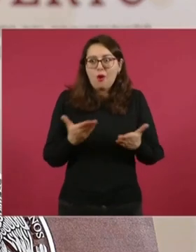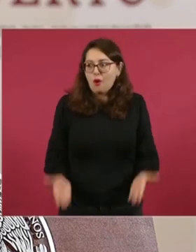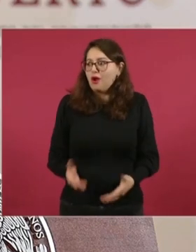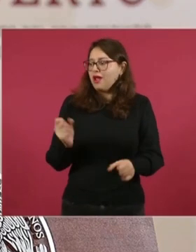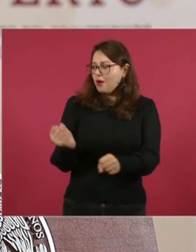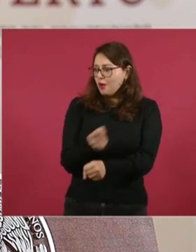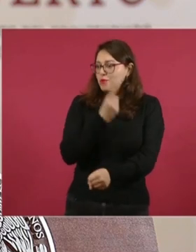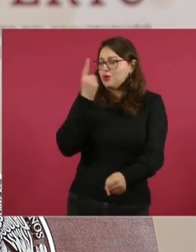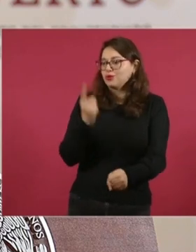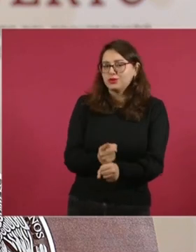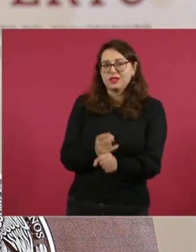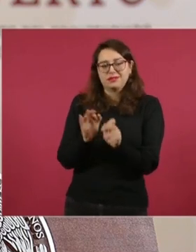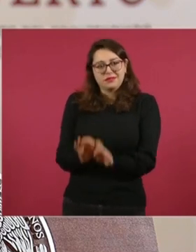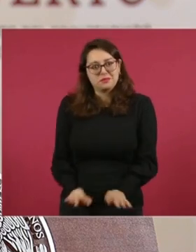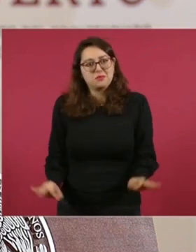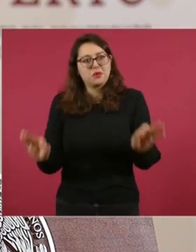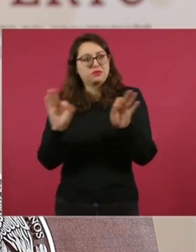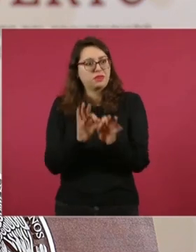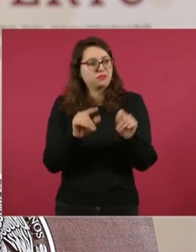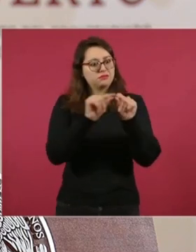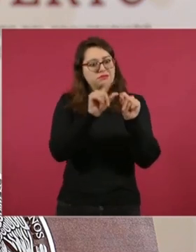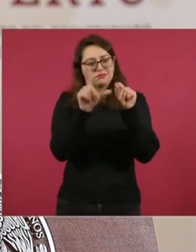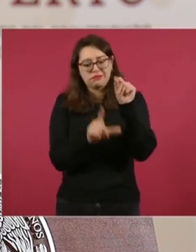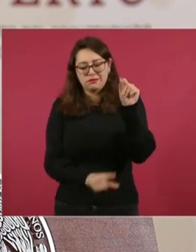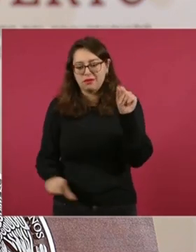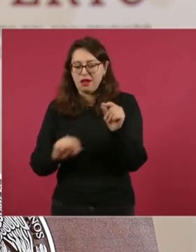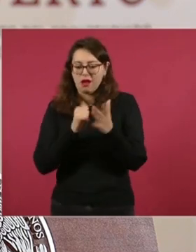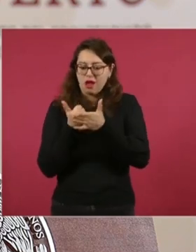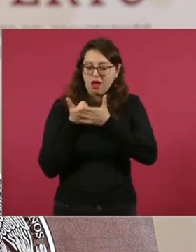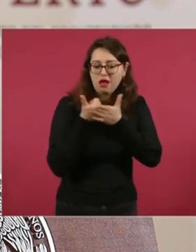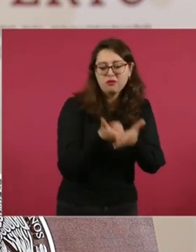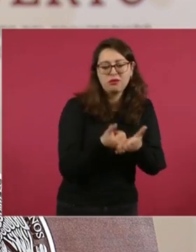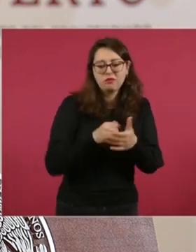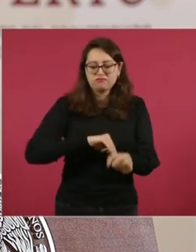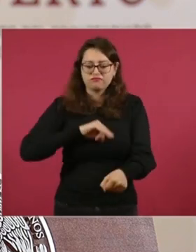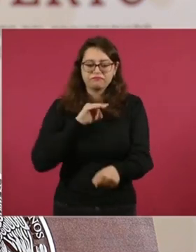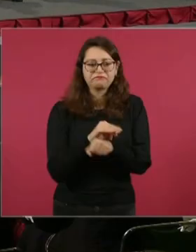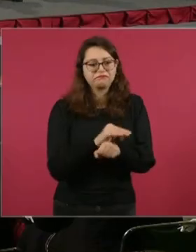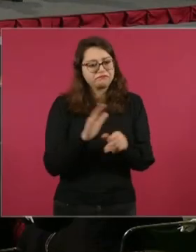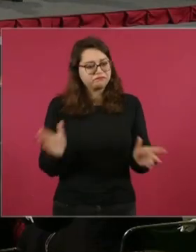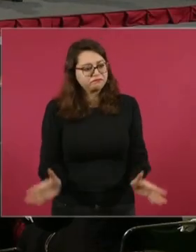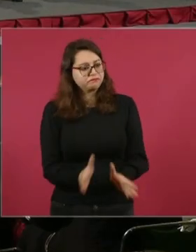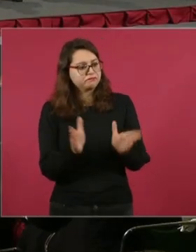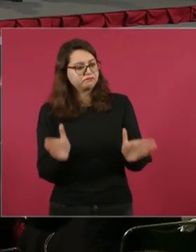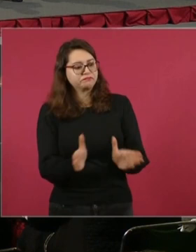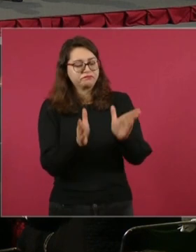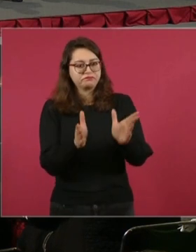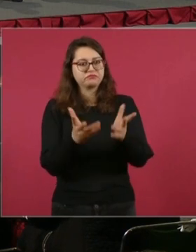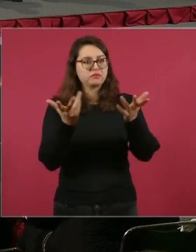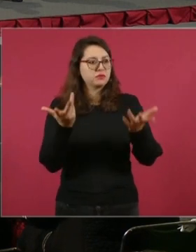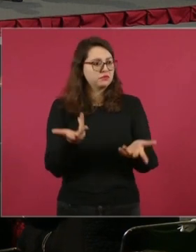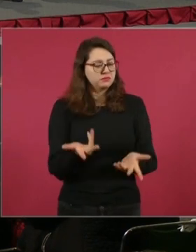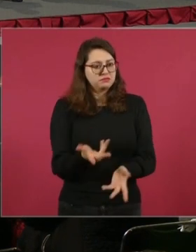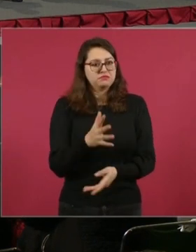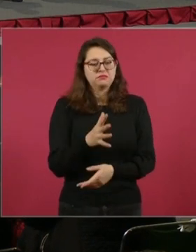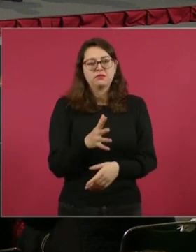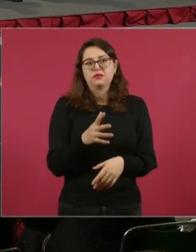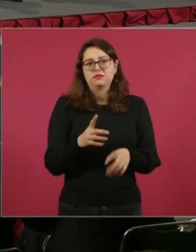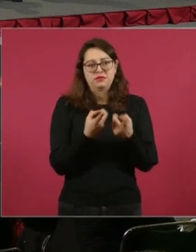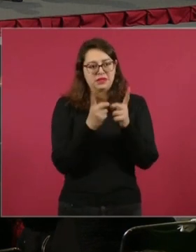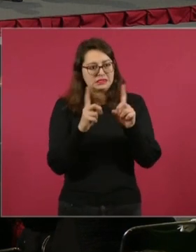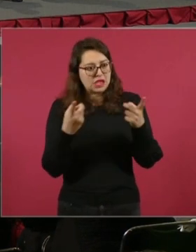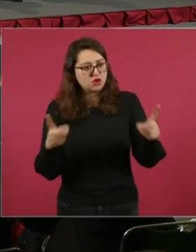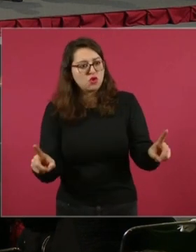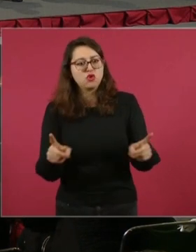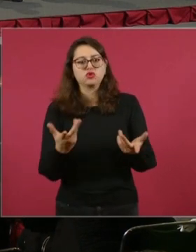relevante, poder coadyuvar con todo lo que se requiere en el país en el ámbito del